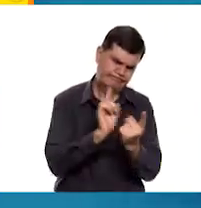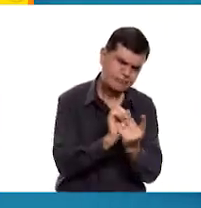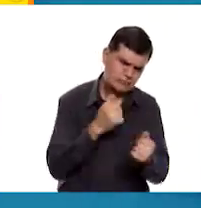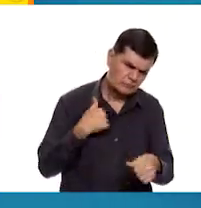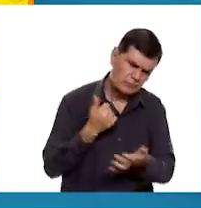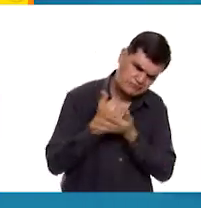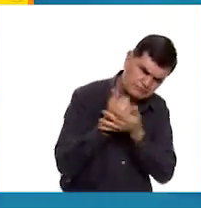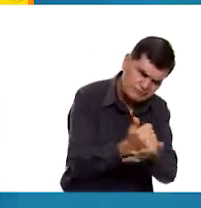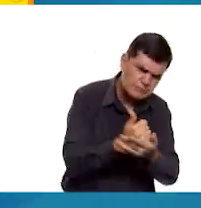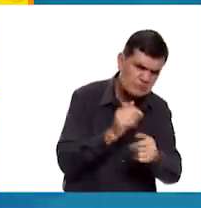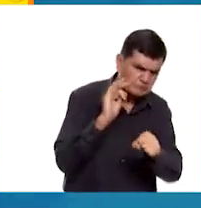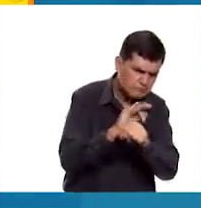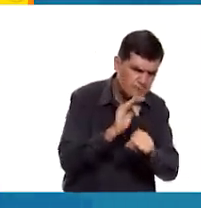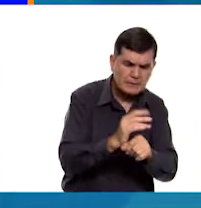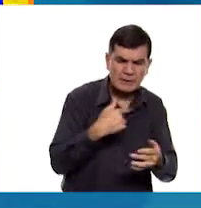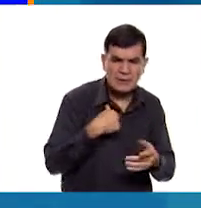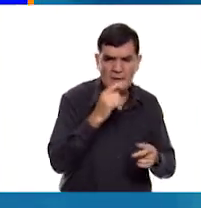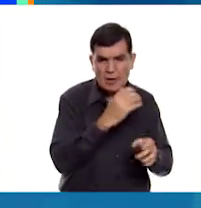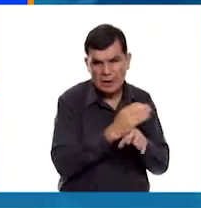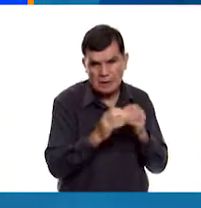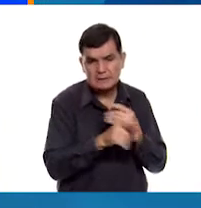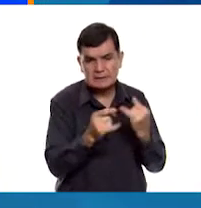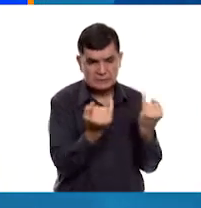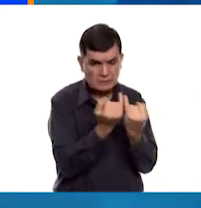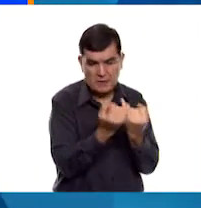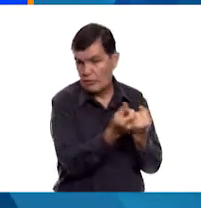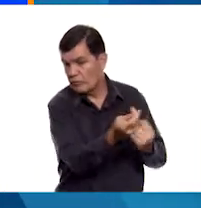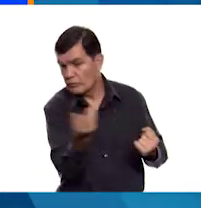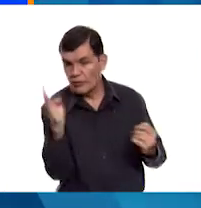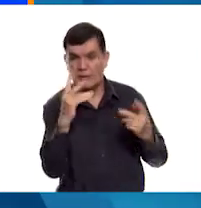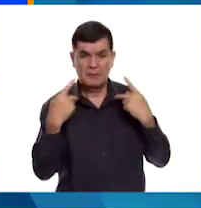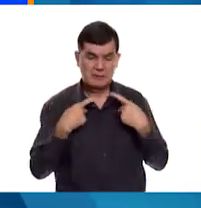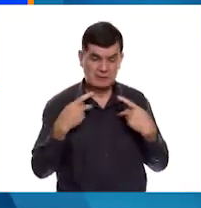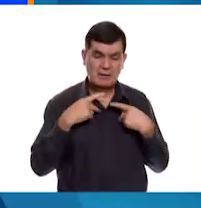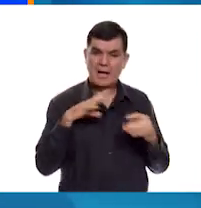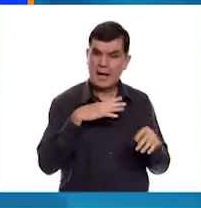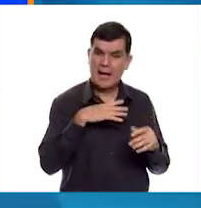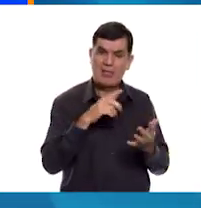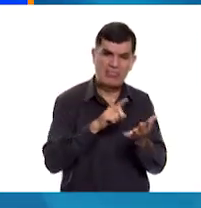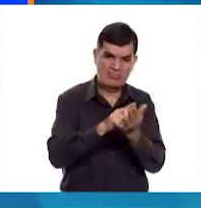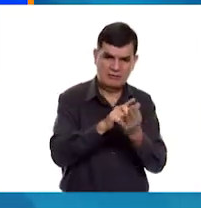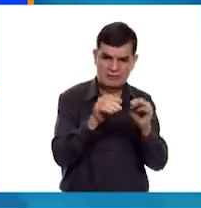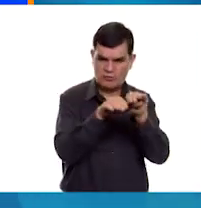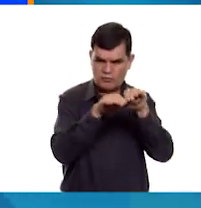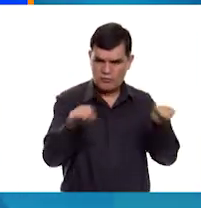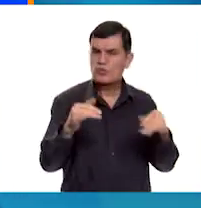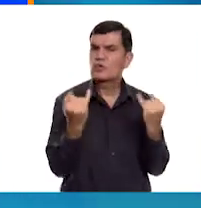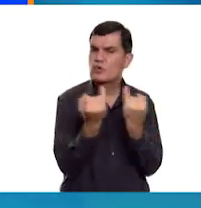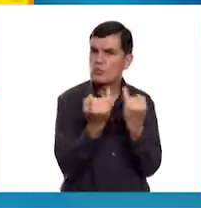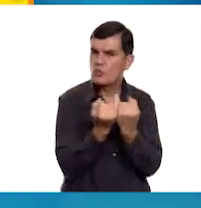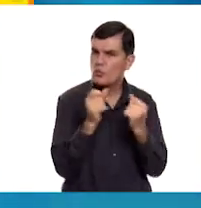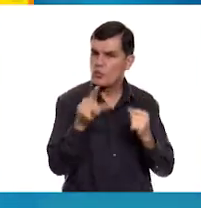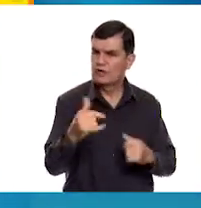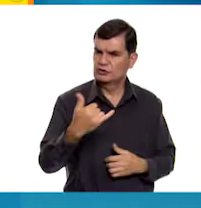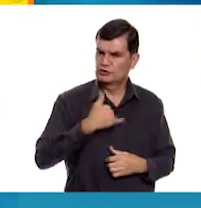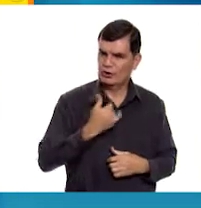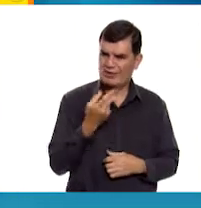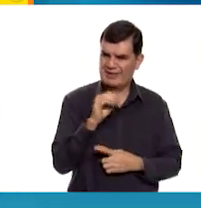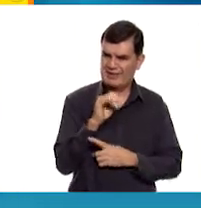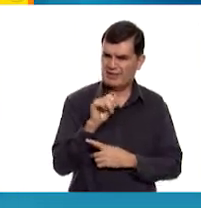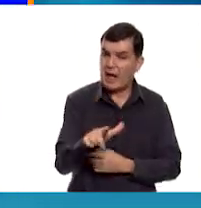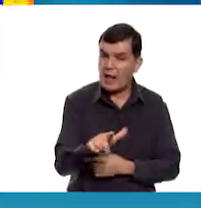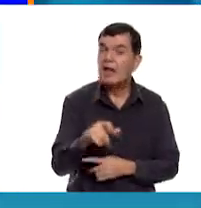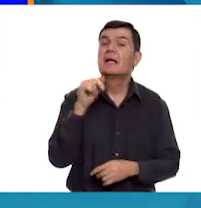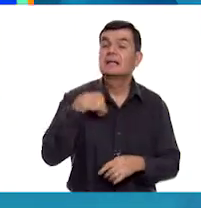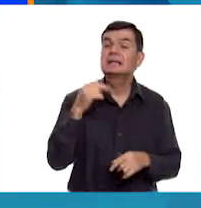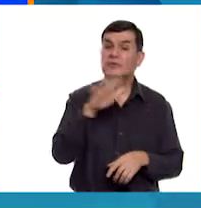ayudarlo. Es importante señalar también que todas las personas tienen el mismo derecho a crear un yo digital. Esto significa que